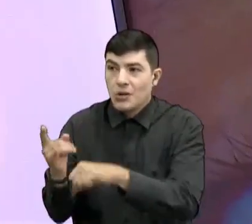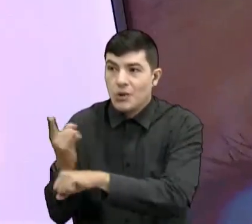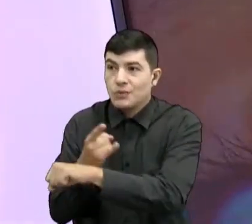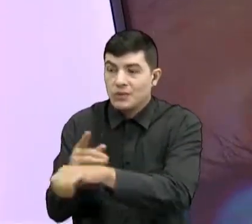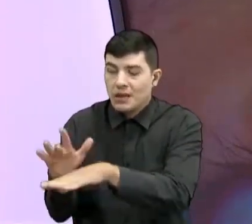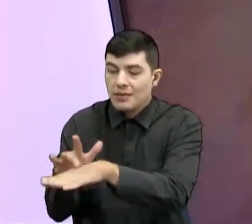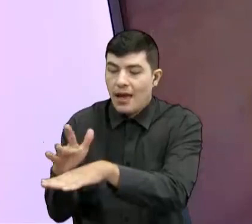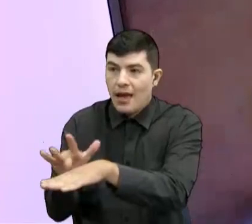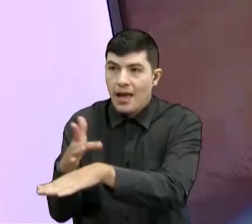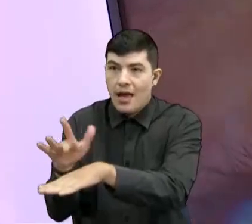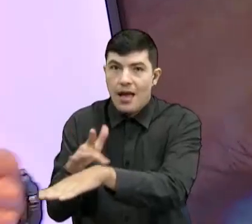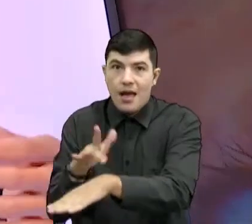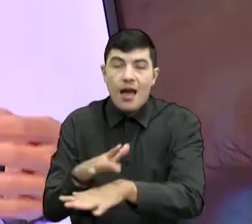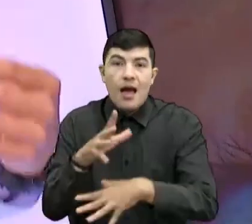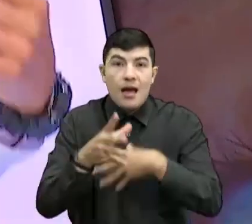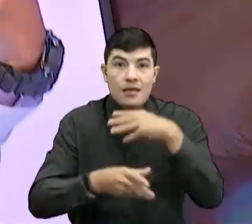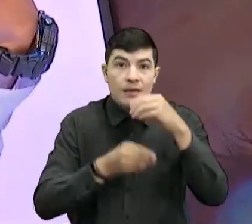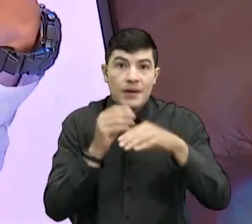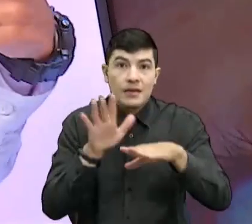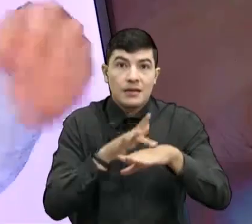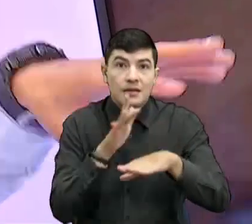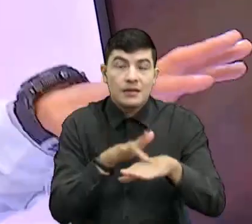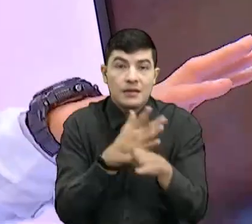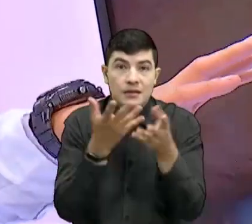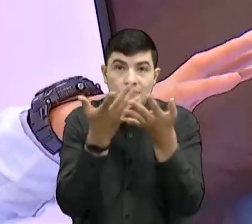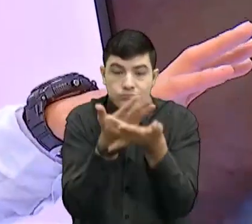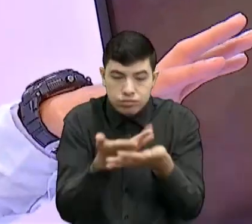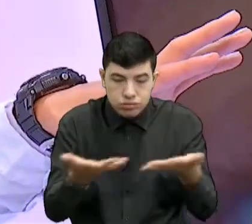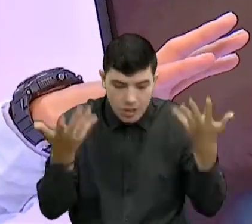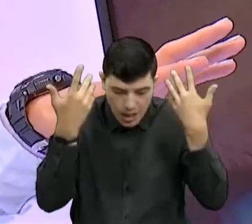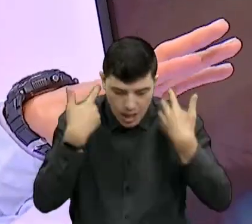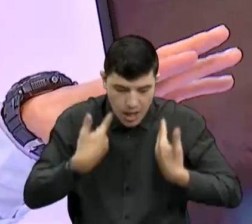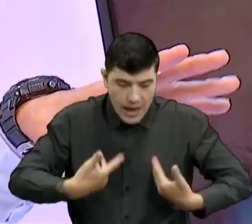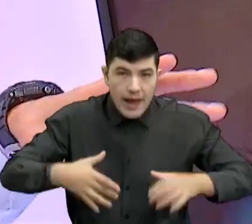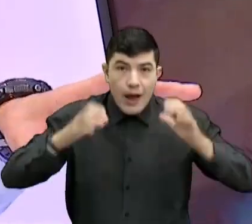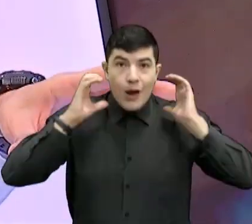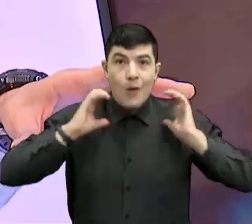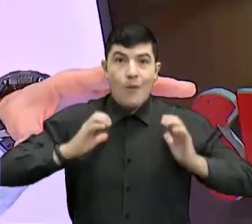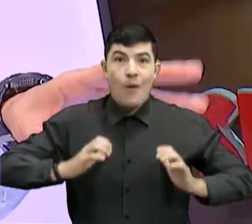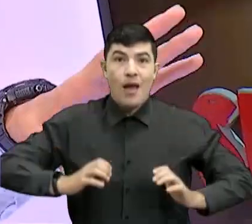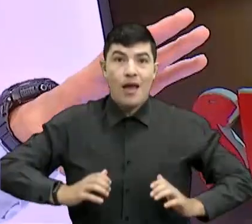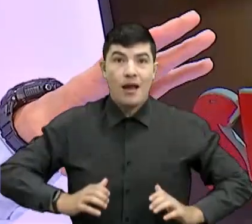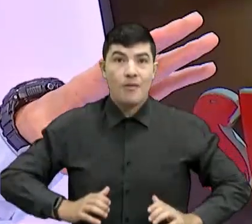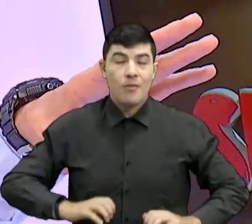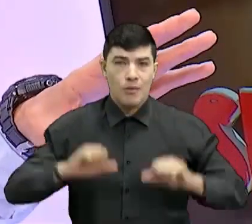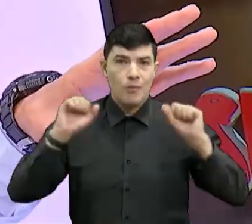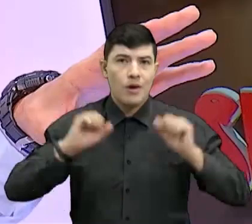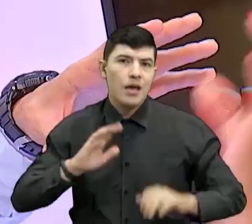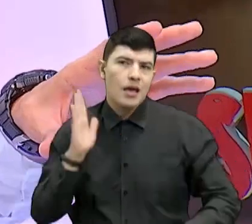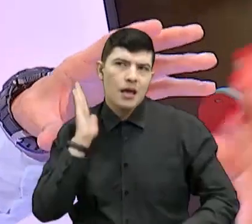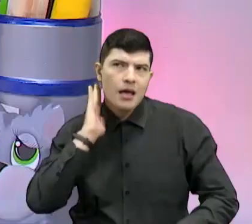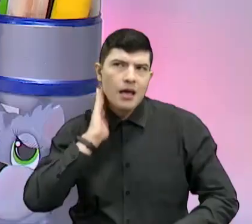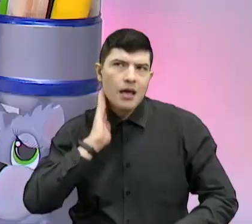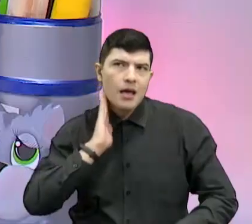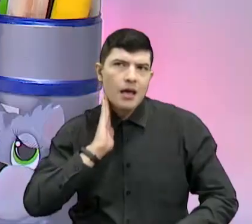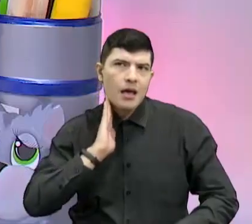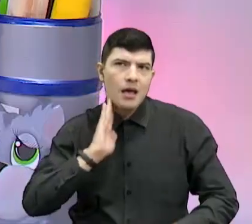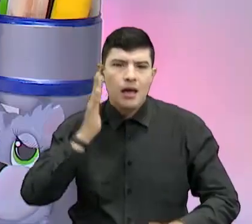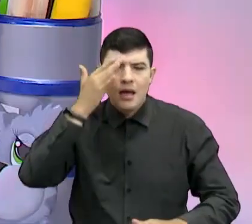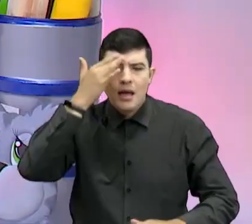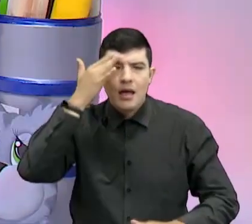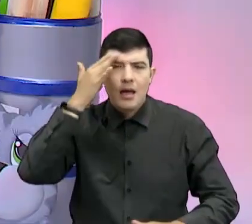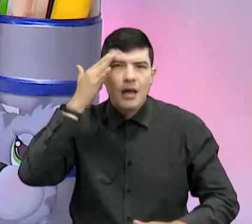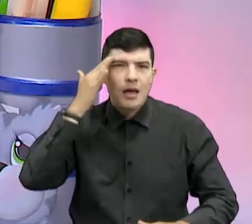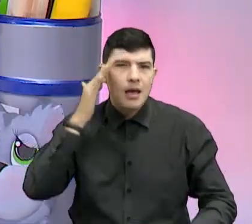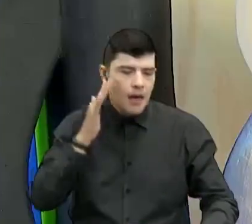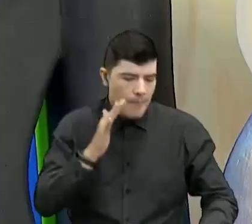de esto, también el tacto lo encontramos ¿en dónde? En el resto de las partes de nuestro cuerpo. Claro. porque nos pueden tocar y ese es el órgano que inmediatamente